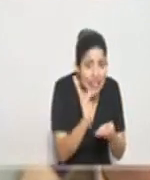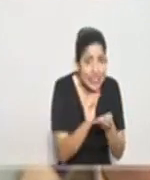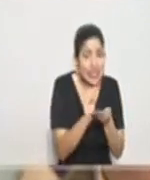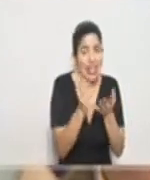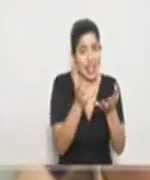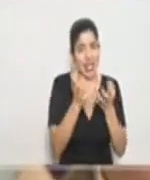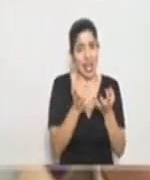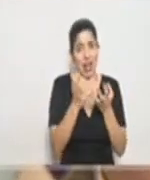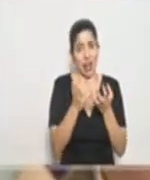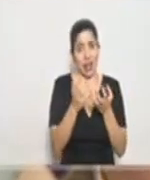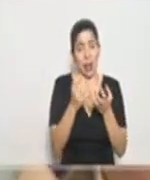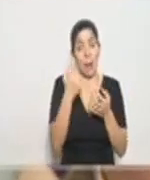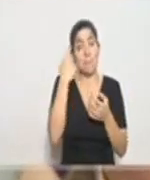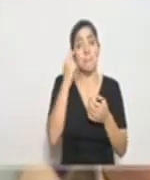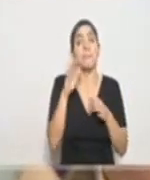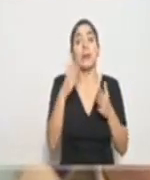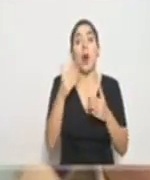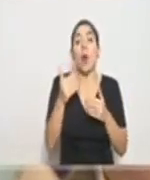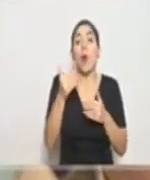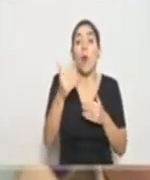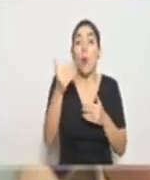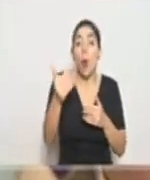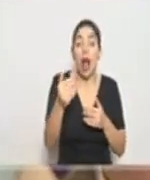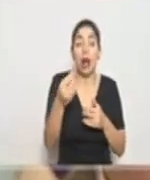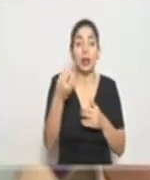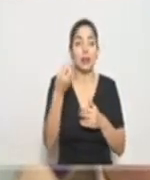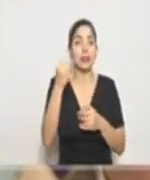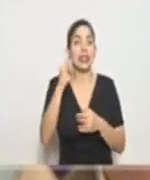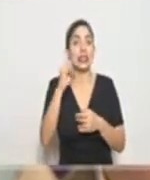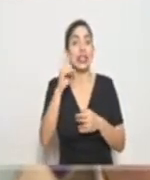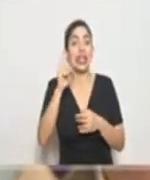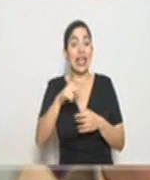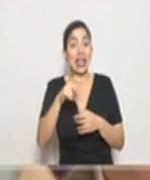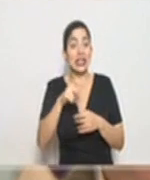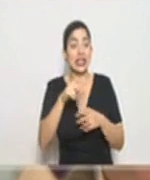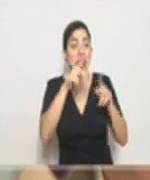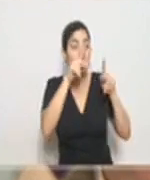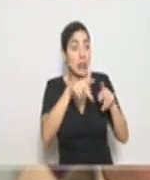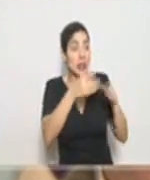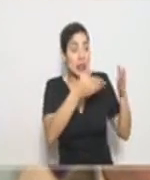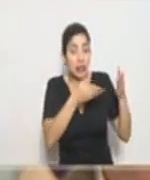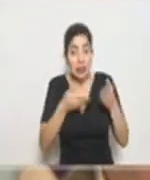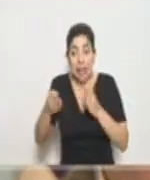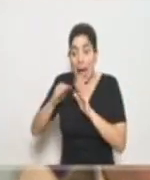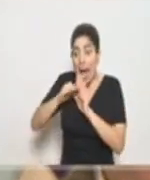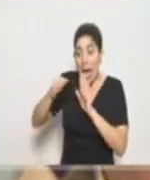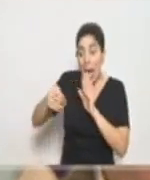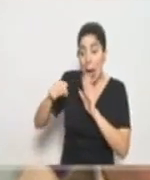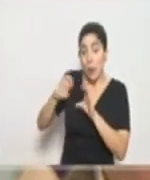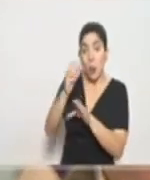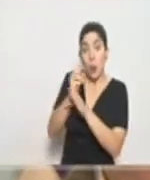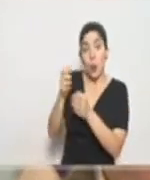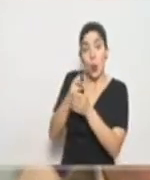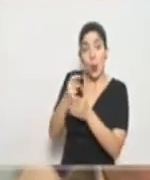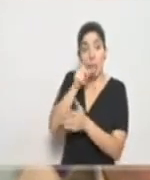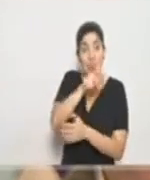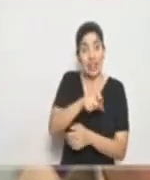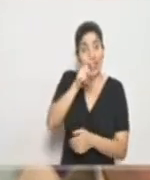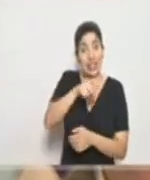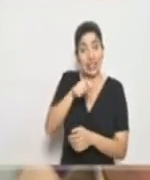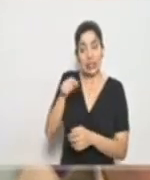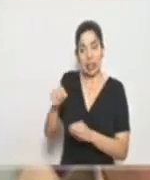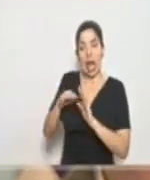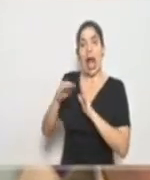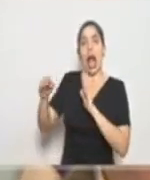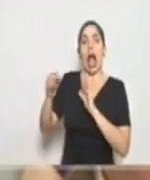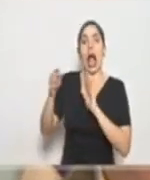al momento de que cuando necesiten esa unidad de cuidados intensivos, esa cama en esa unidad de cuidados intensivos la misma